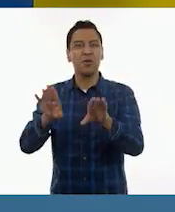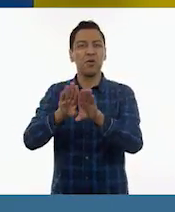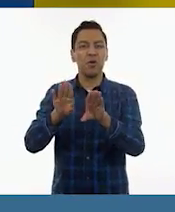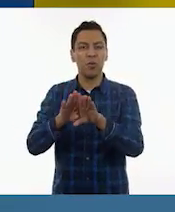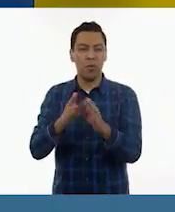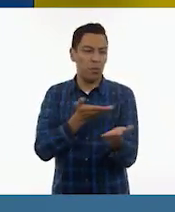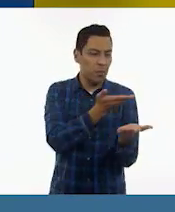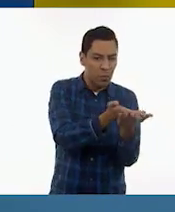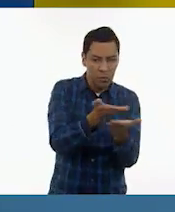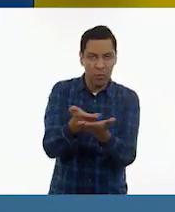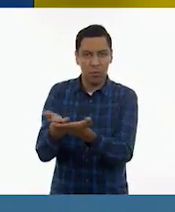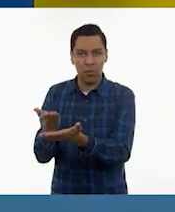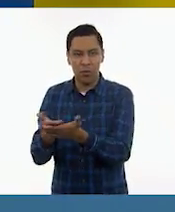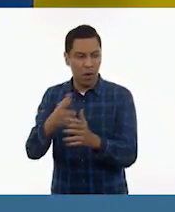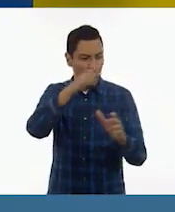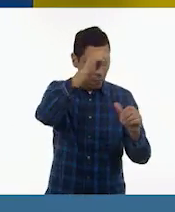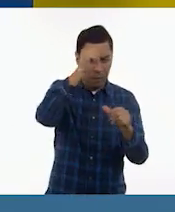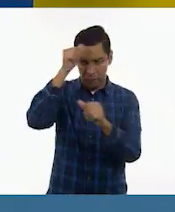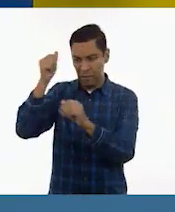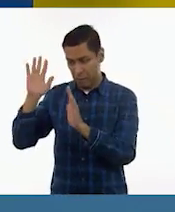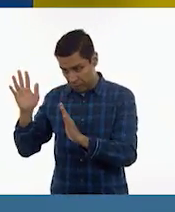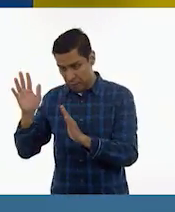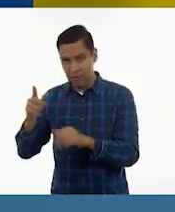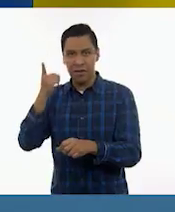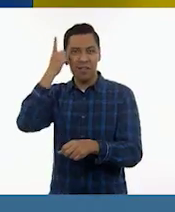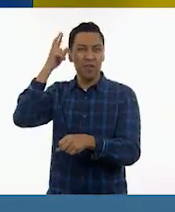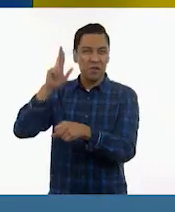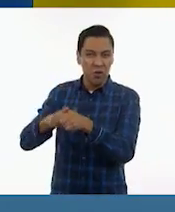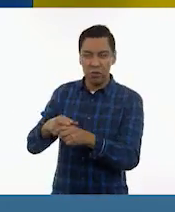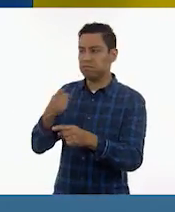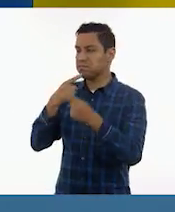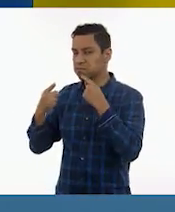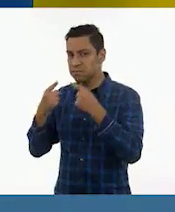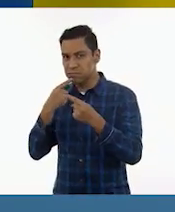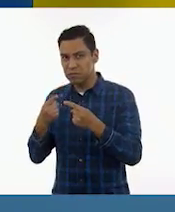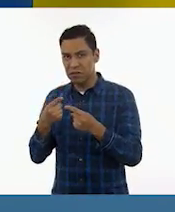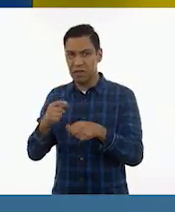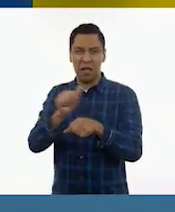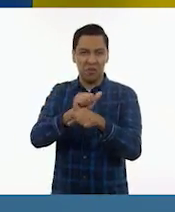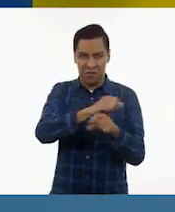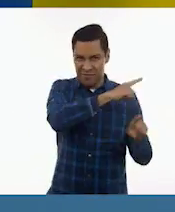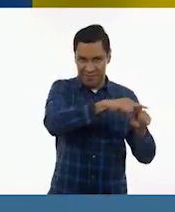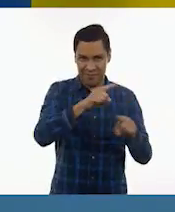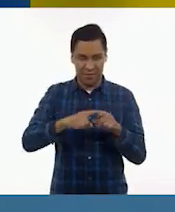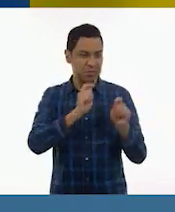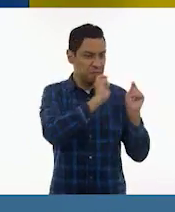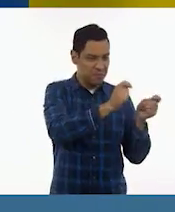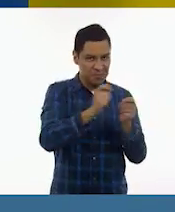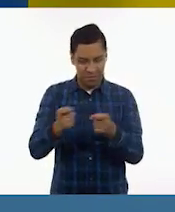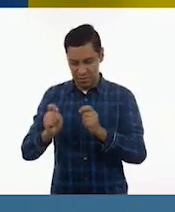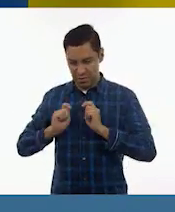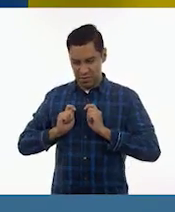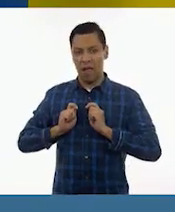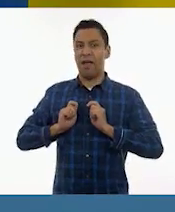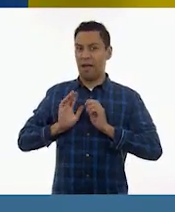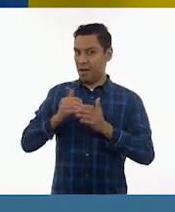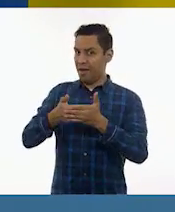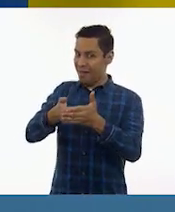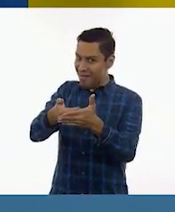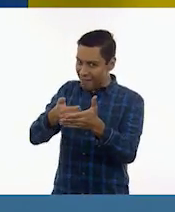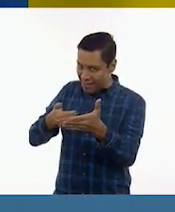donde proponemos, hacemos acuerdos con el director y exploramos el personaje. Luego vienen los ensayos exploratorios que ahí hay que calentar,